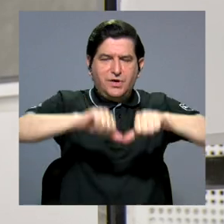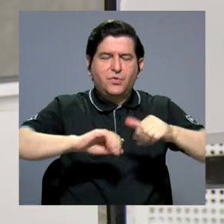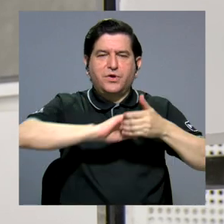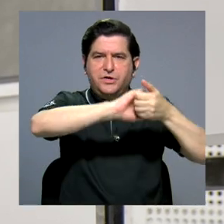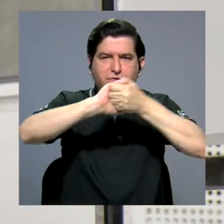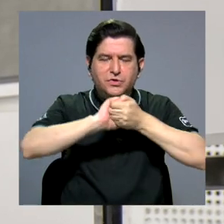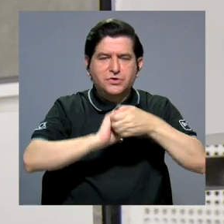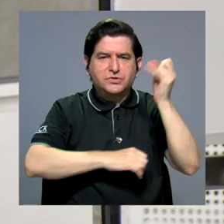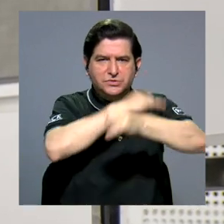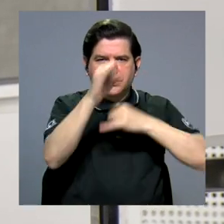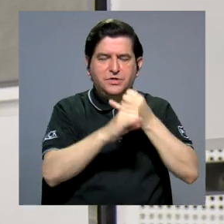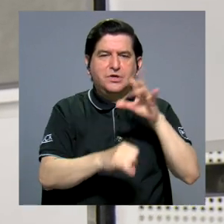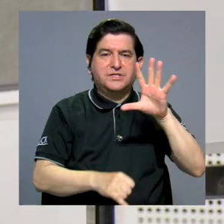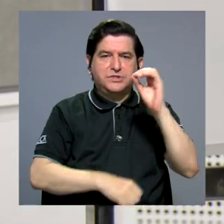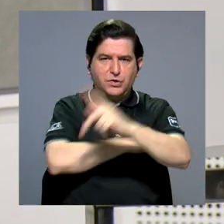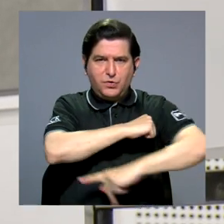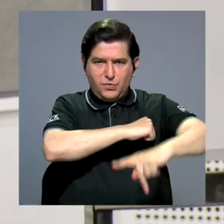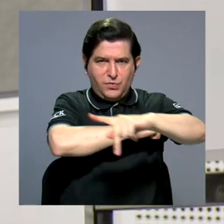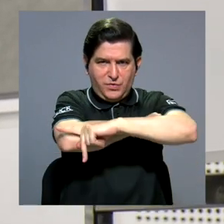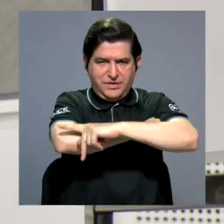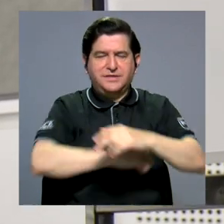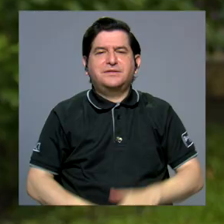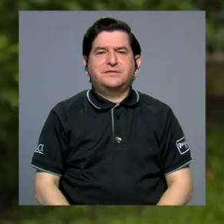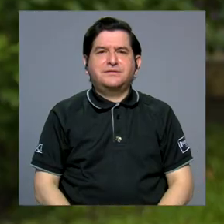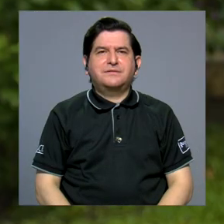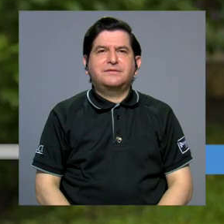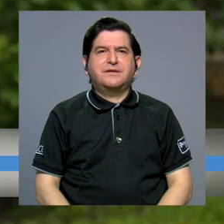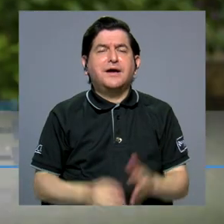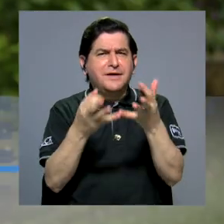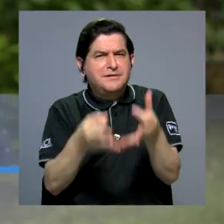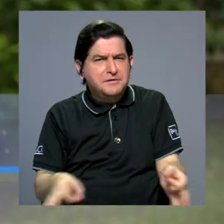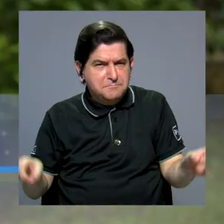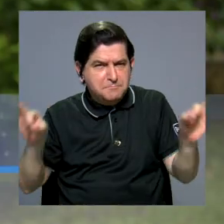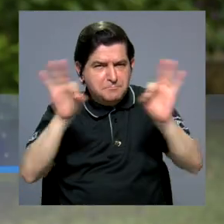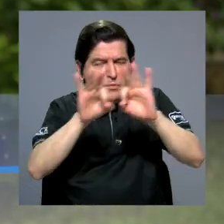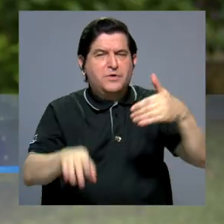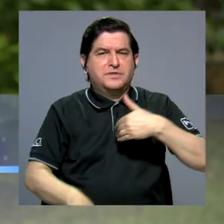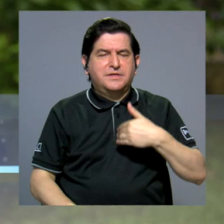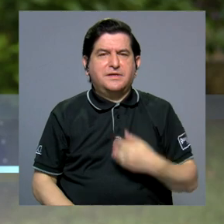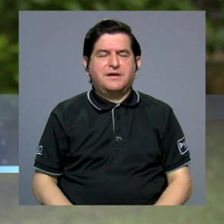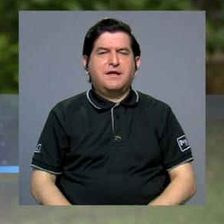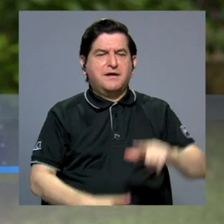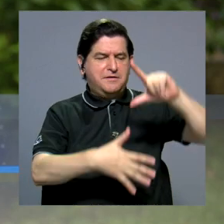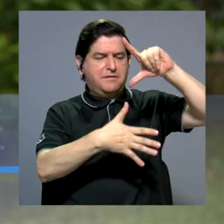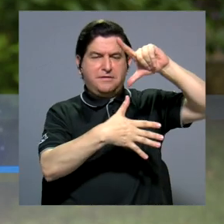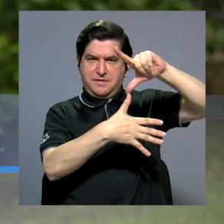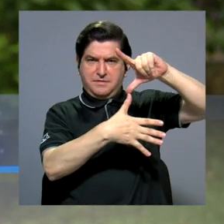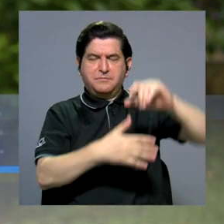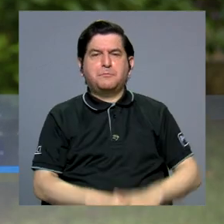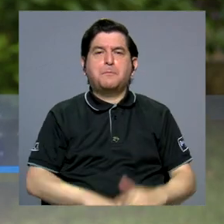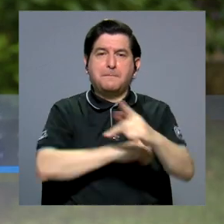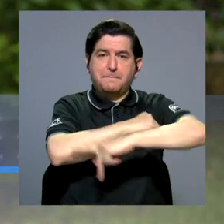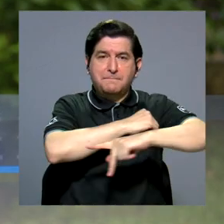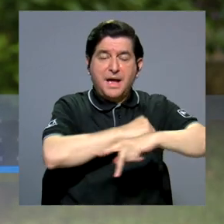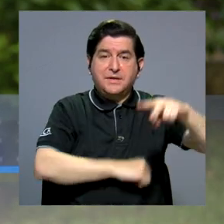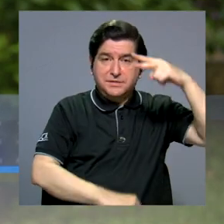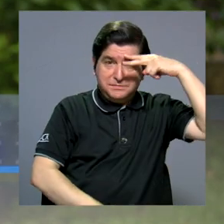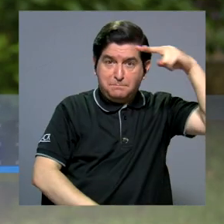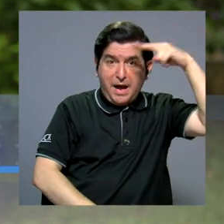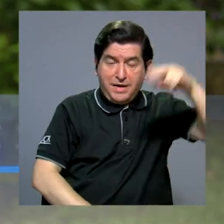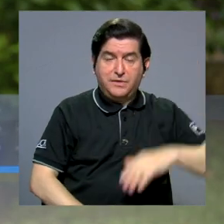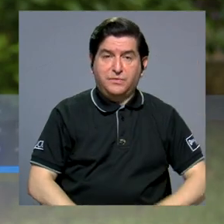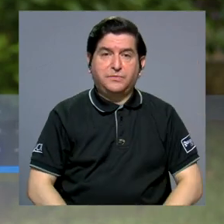internacional con más de 50 países. En el orden de importancia tenemos América Latina, países como